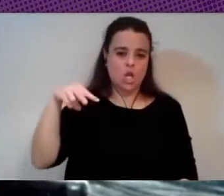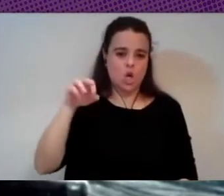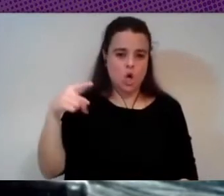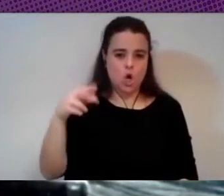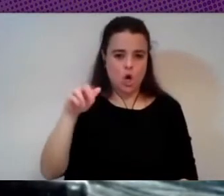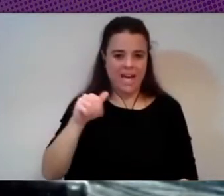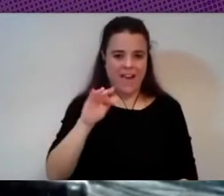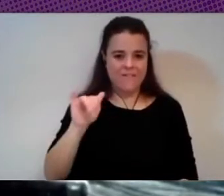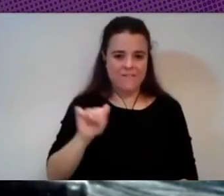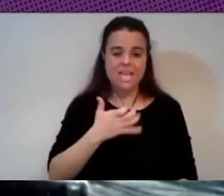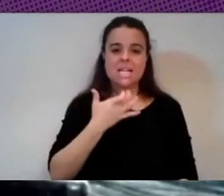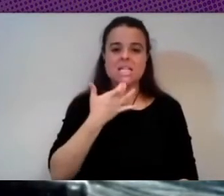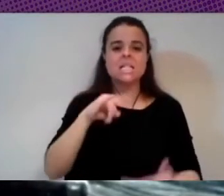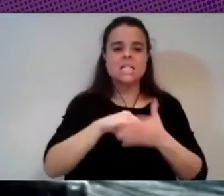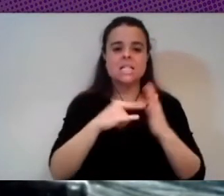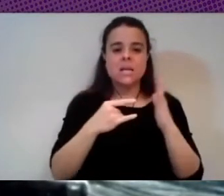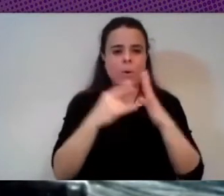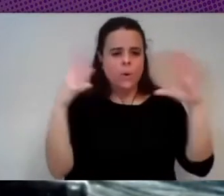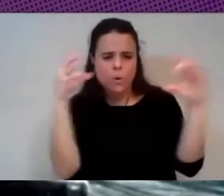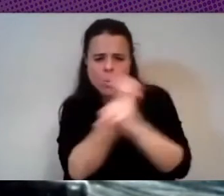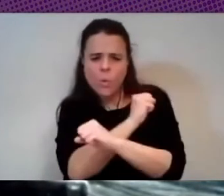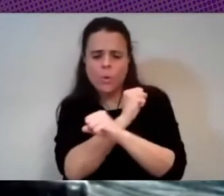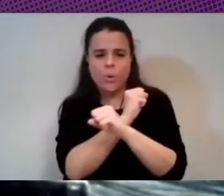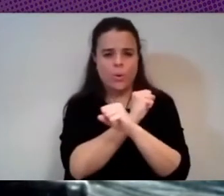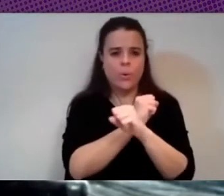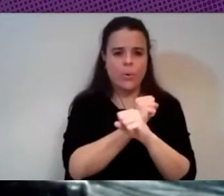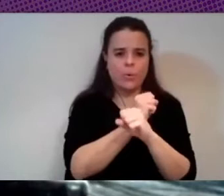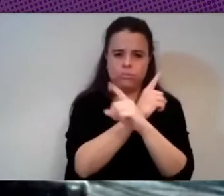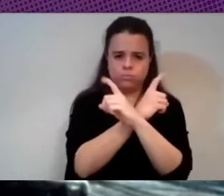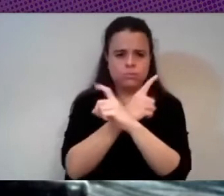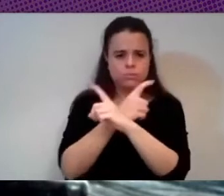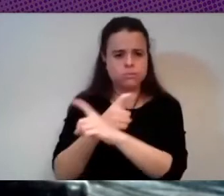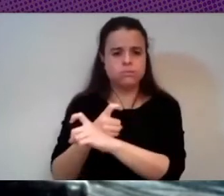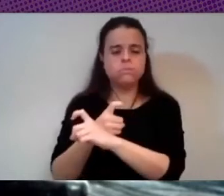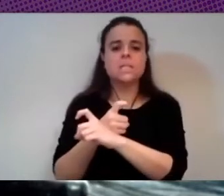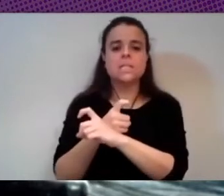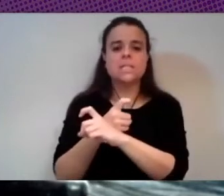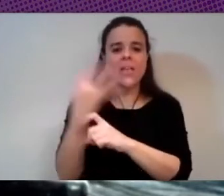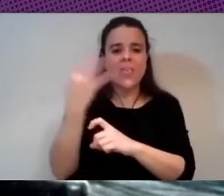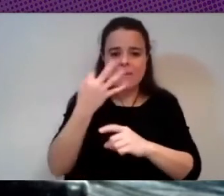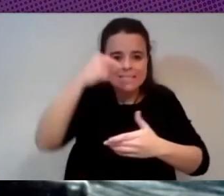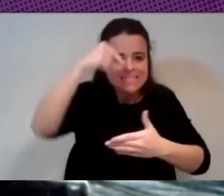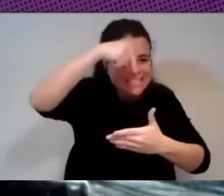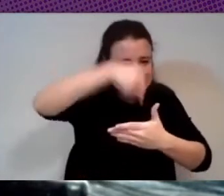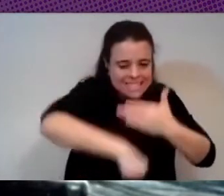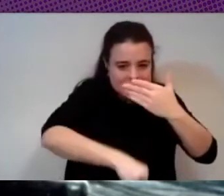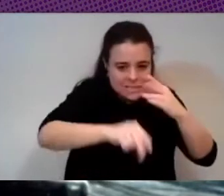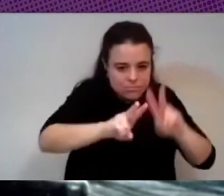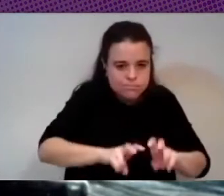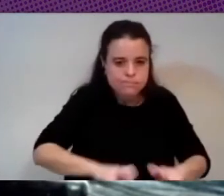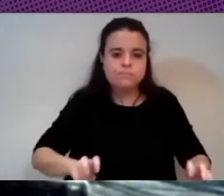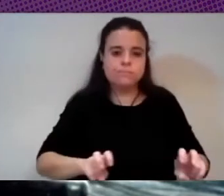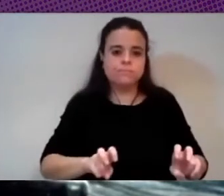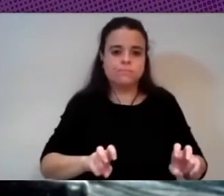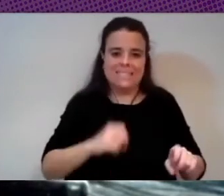opacos y muy difíciles de descifrar se tienen que entrar cuanto más en las entrañas y hacer todo el trabajo que documentaba